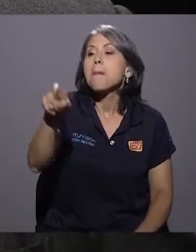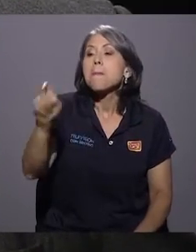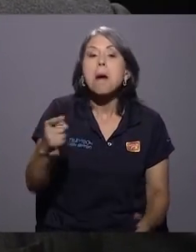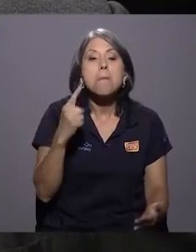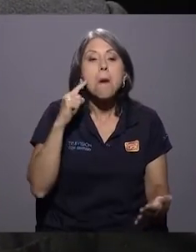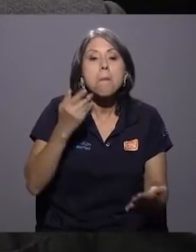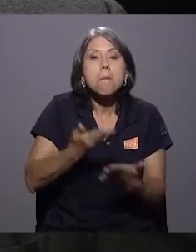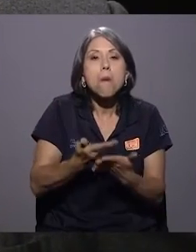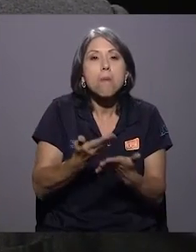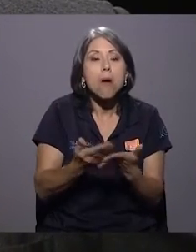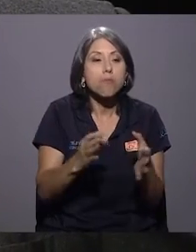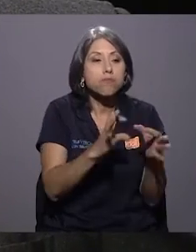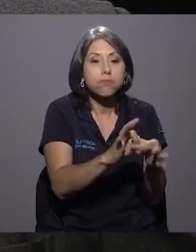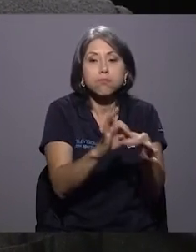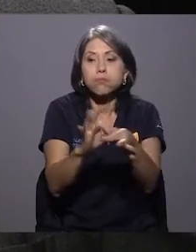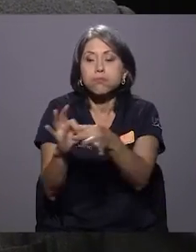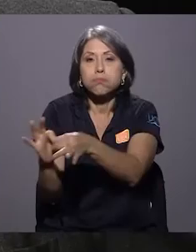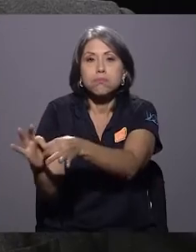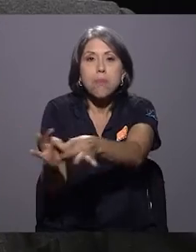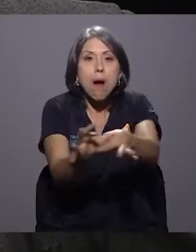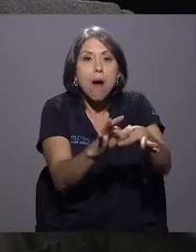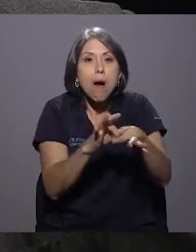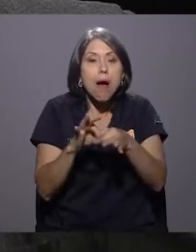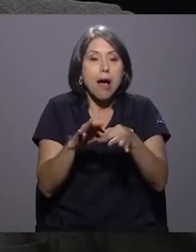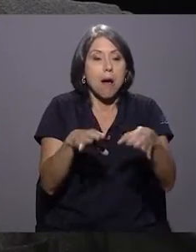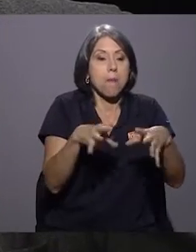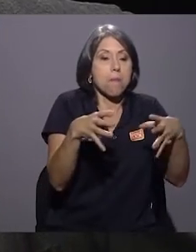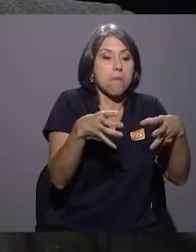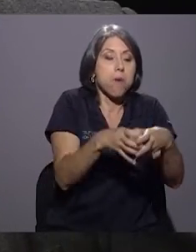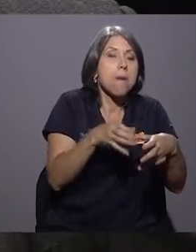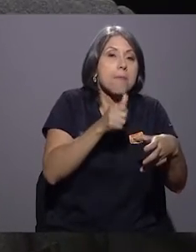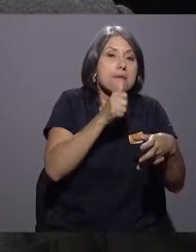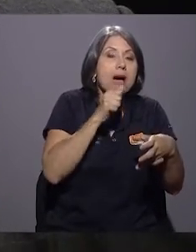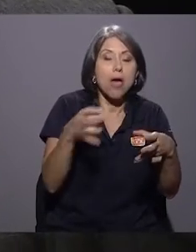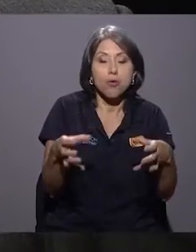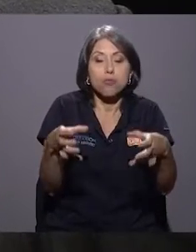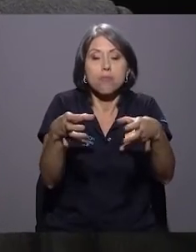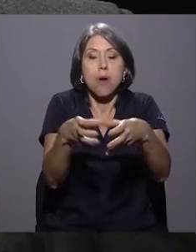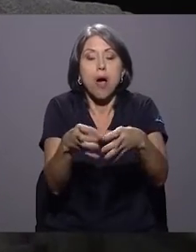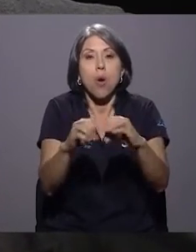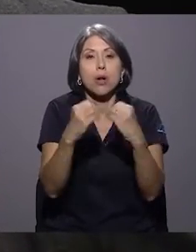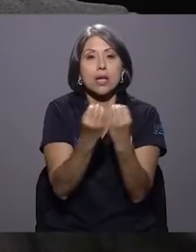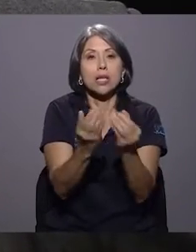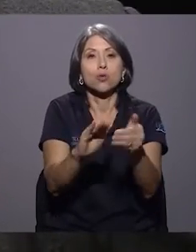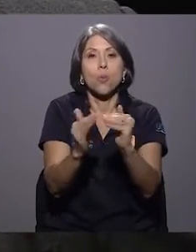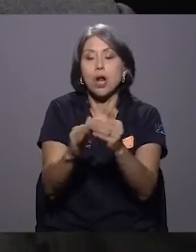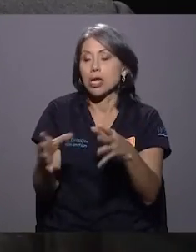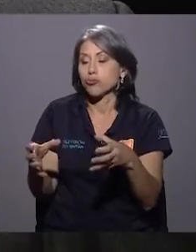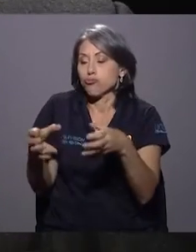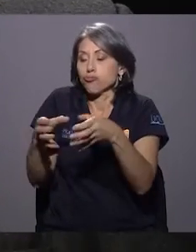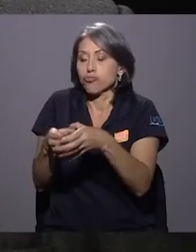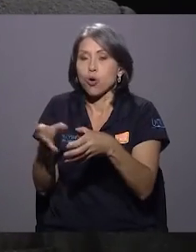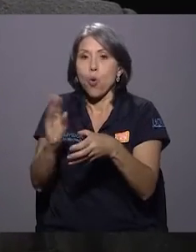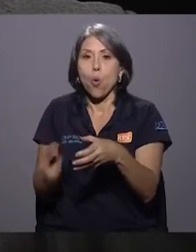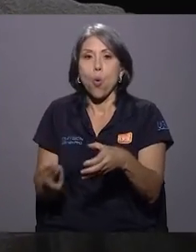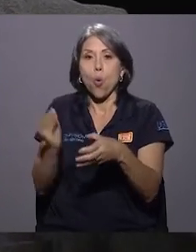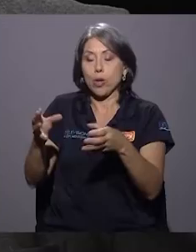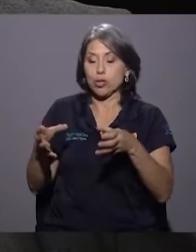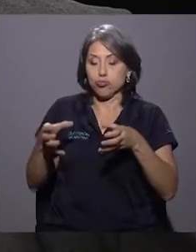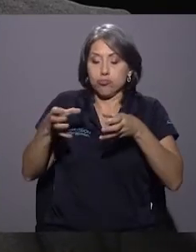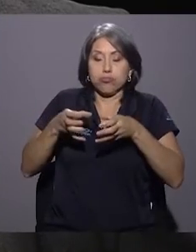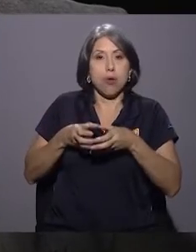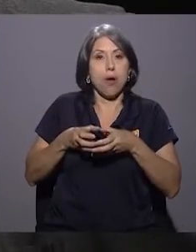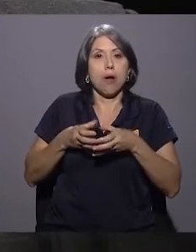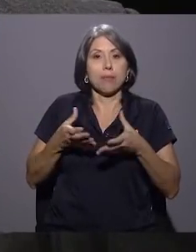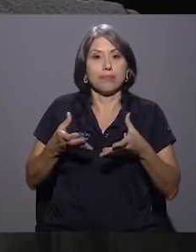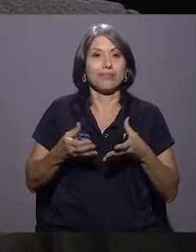todos los diferentes actores que están en el territorio, sector privado, organizaciones comunales, grupos de jóvenes organizados,